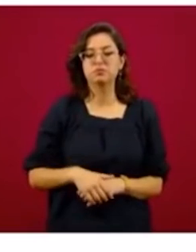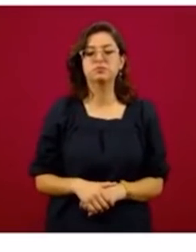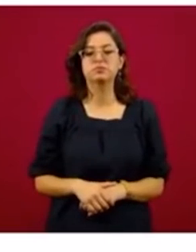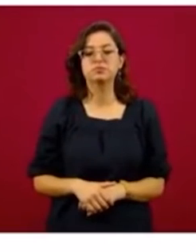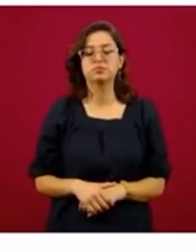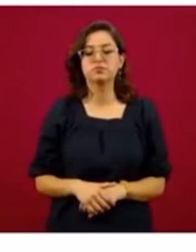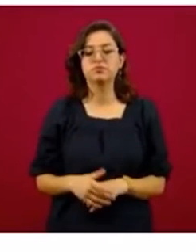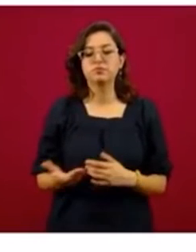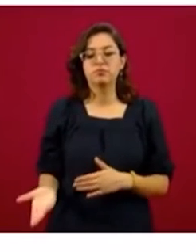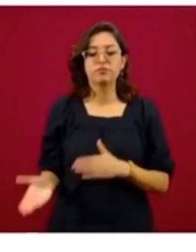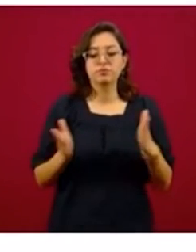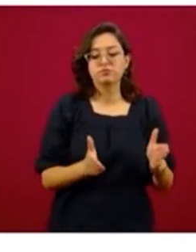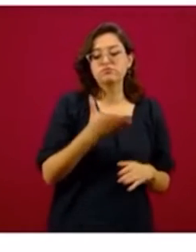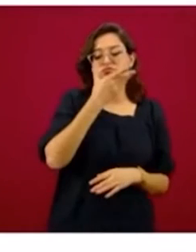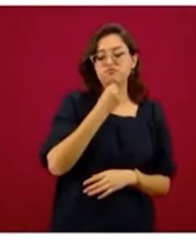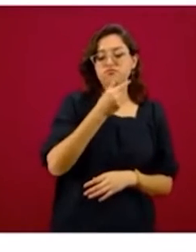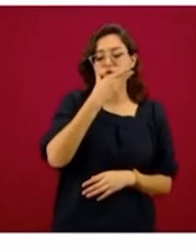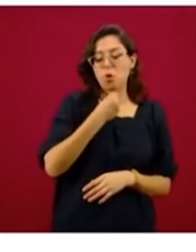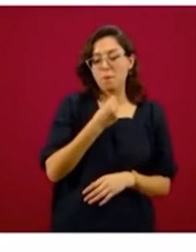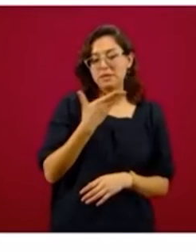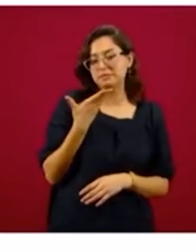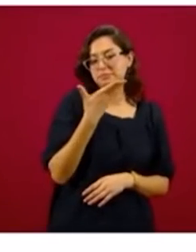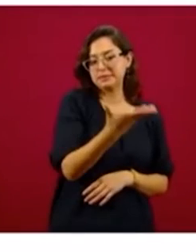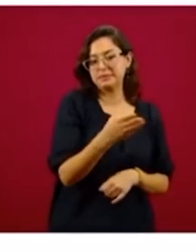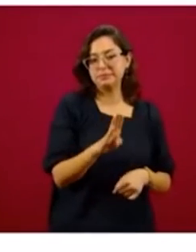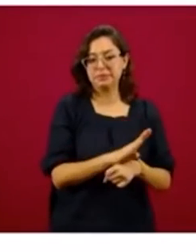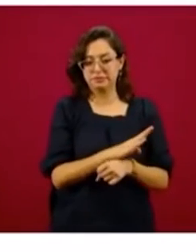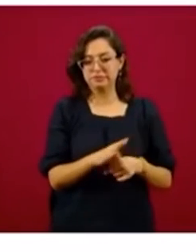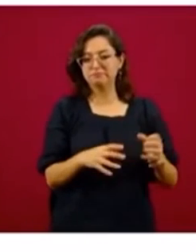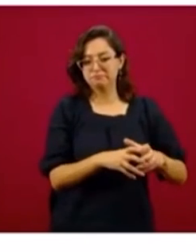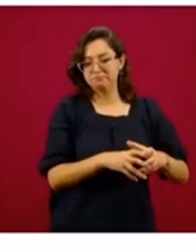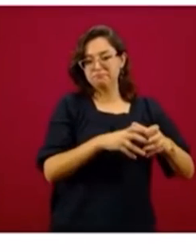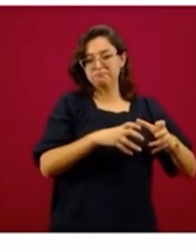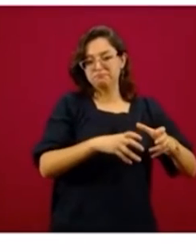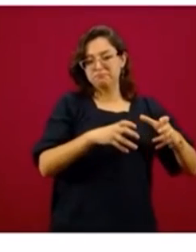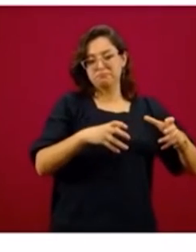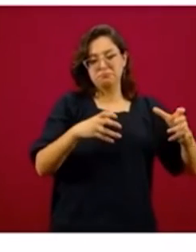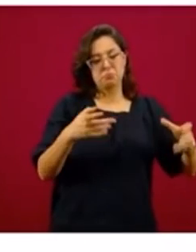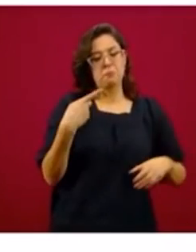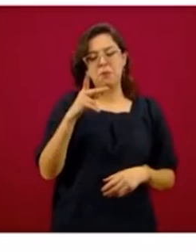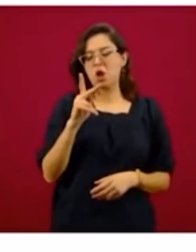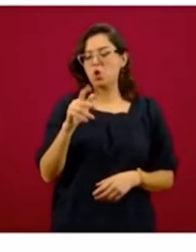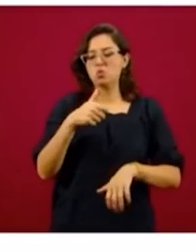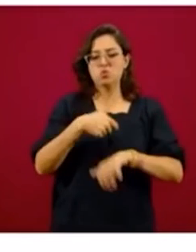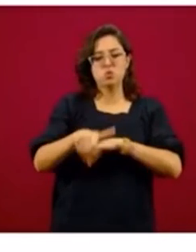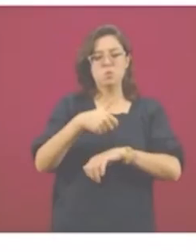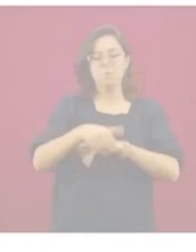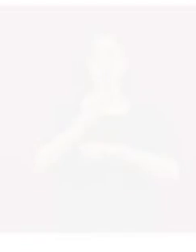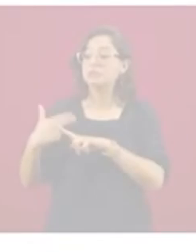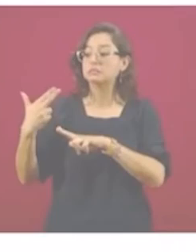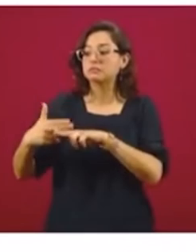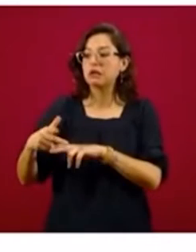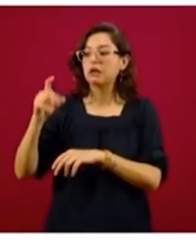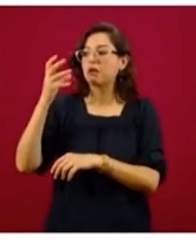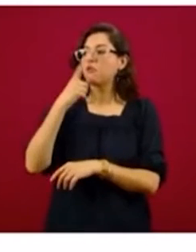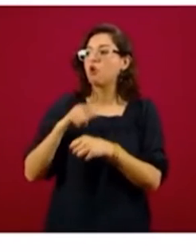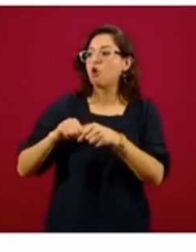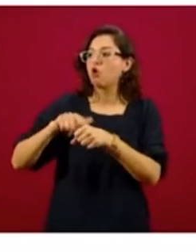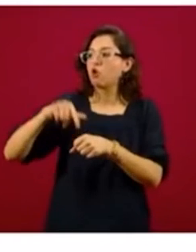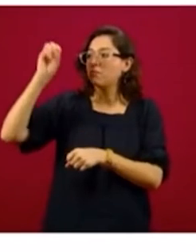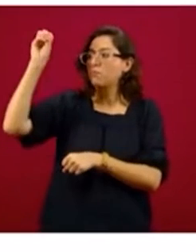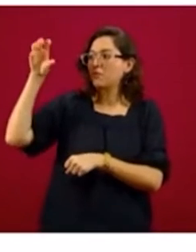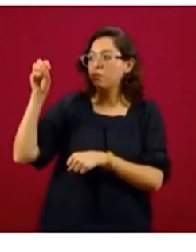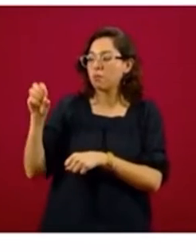el porcentaje de hombres que están solicitando este beneficio, pero básicamente los números y los datos son los mismos. Sin embargo,